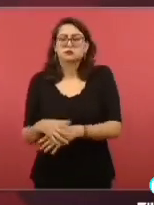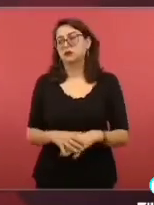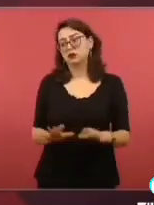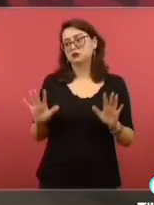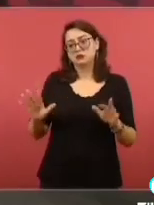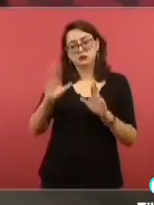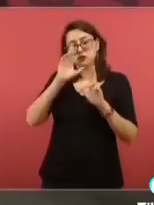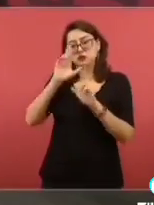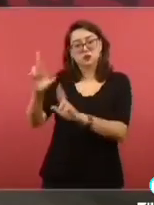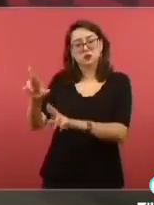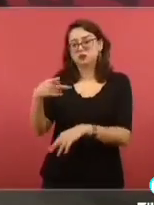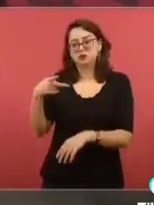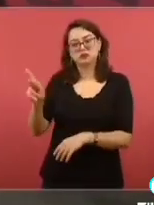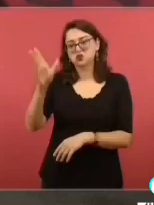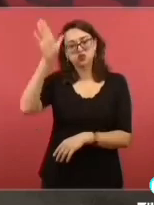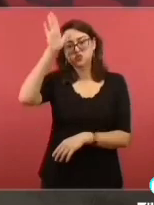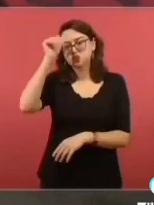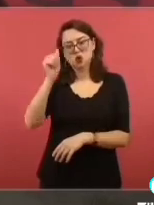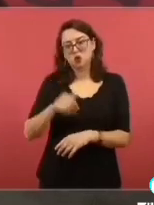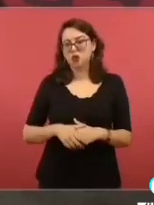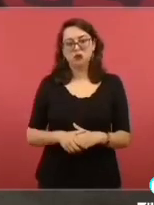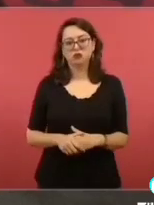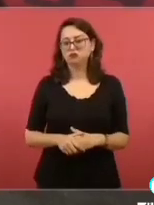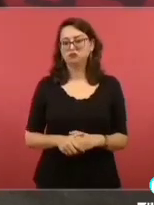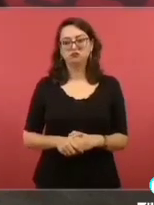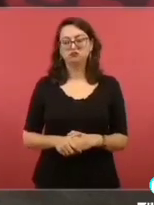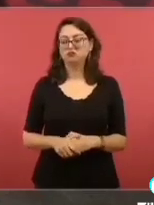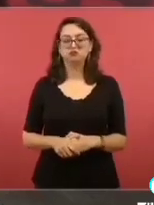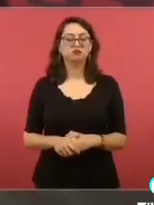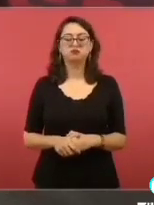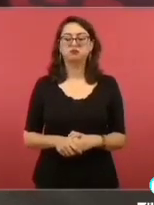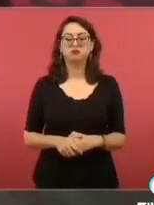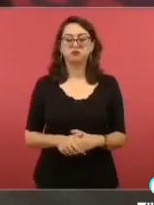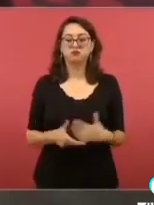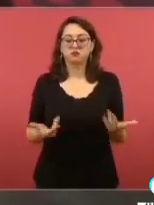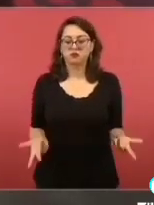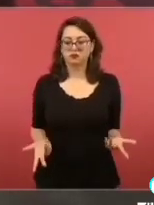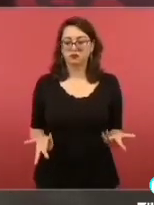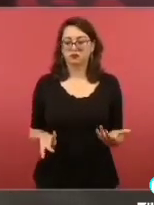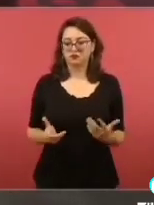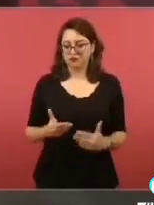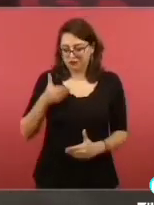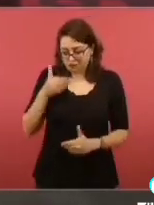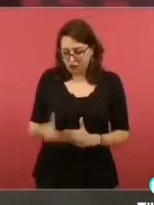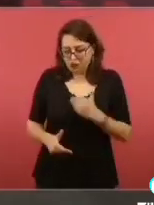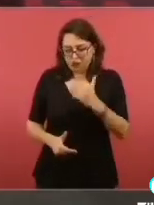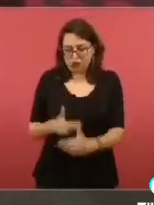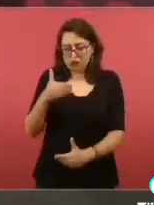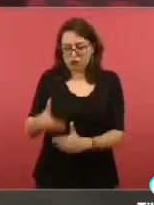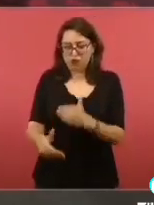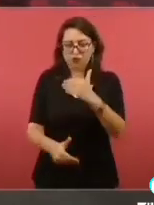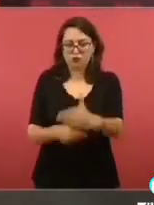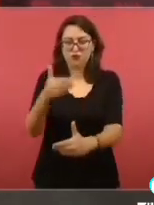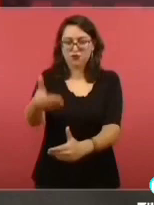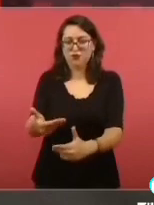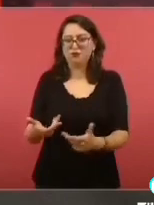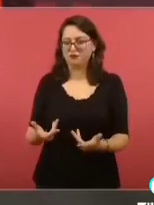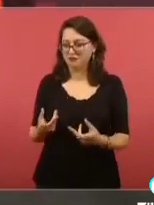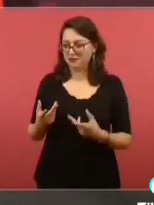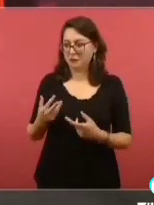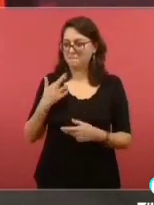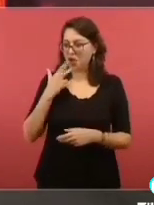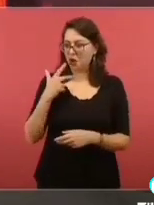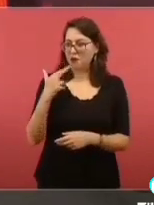comparto, porque si se ha avanzado es por la colaboración